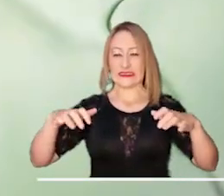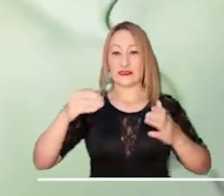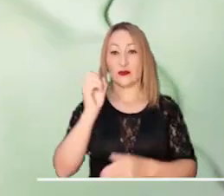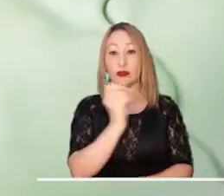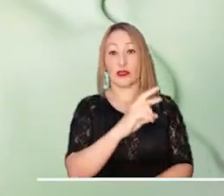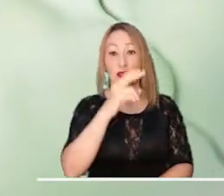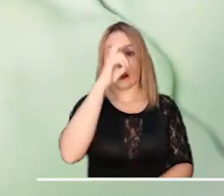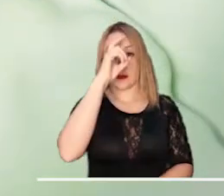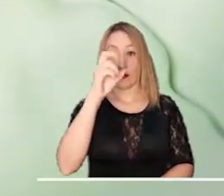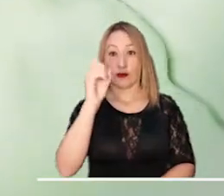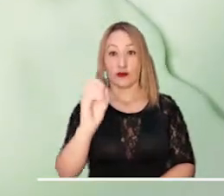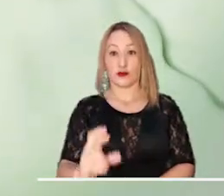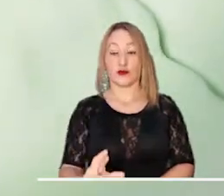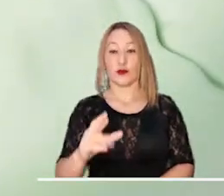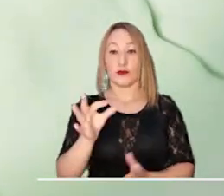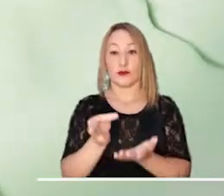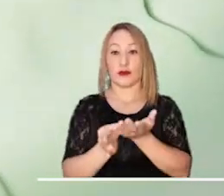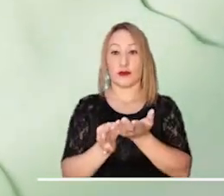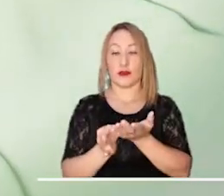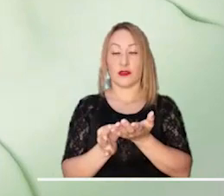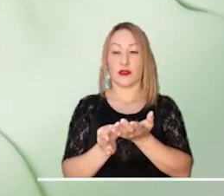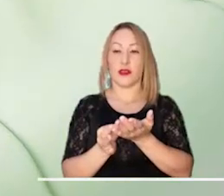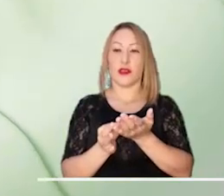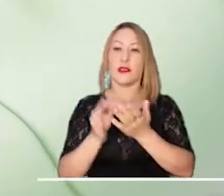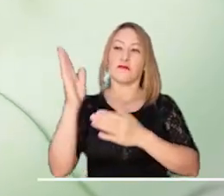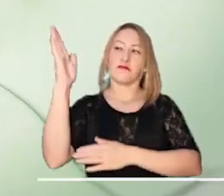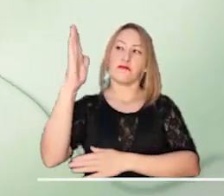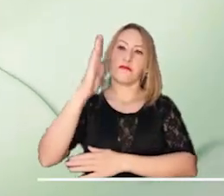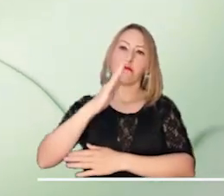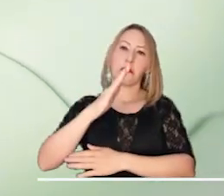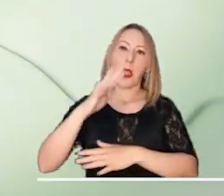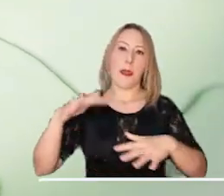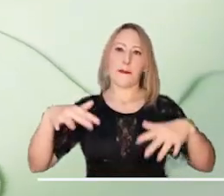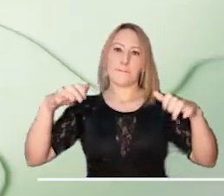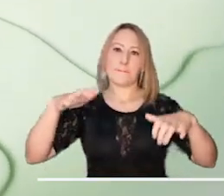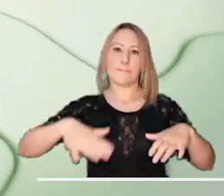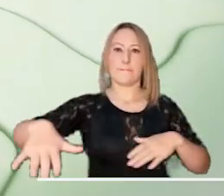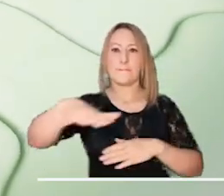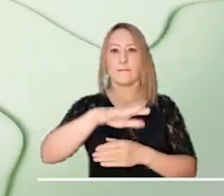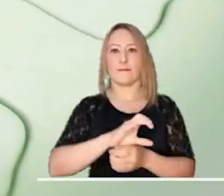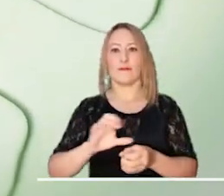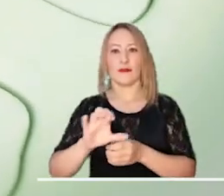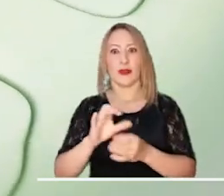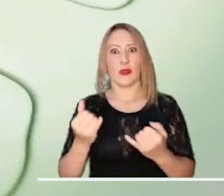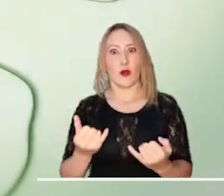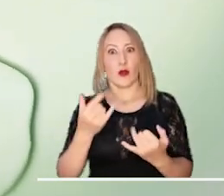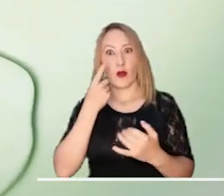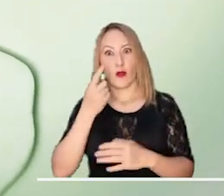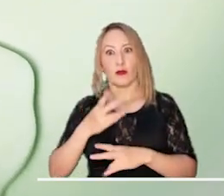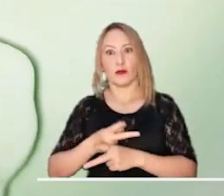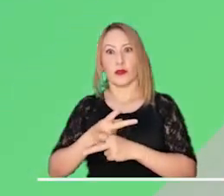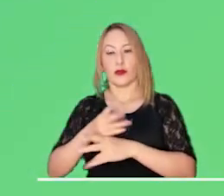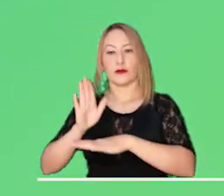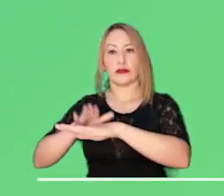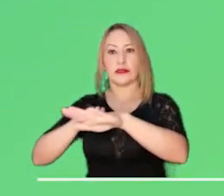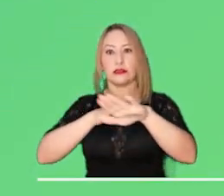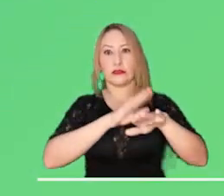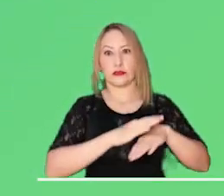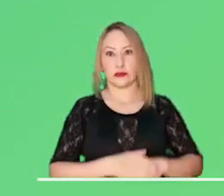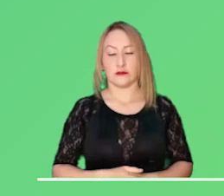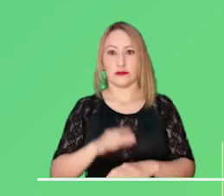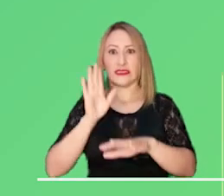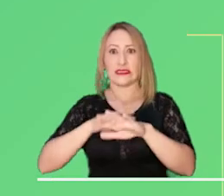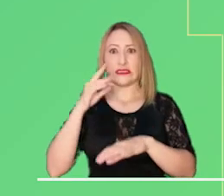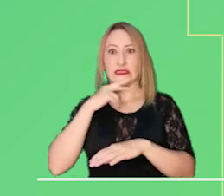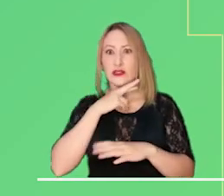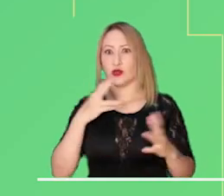las primeras horas de la mañana, las lluvias se concentrarían en el oriente, norte y sur de la capital. Con el pasar de las horas, se prevé tiempo seco en